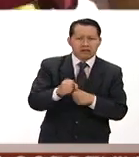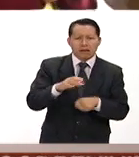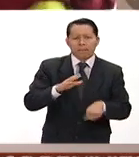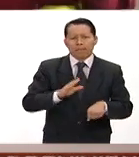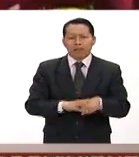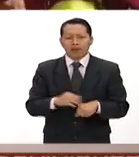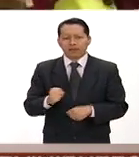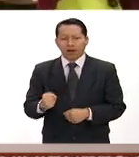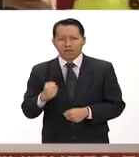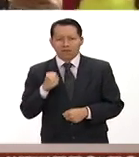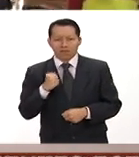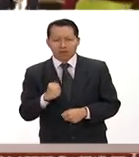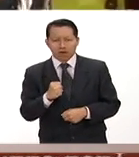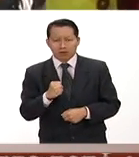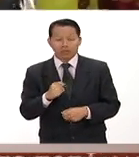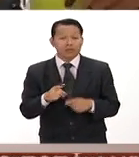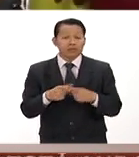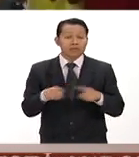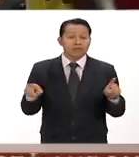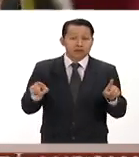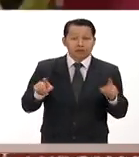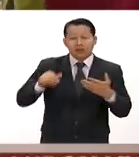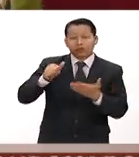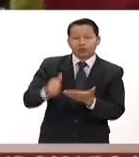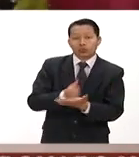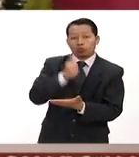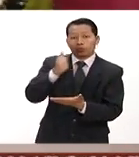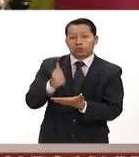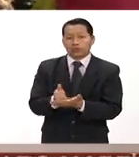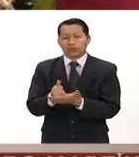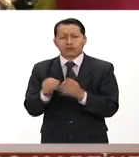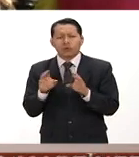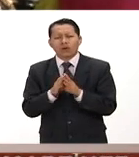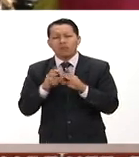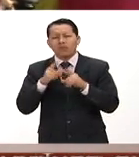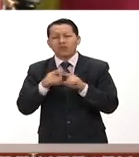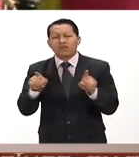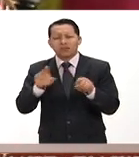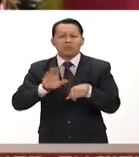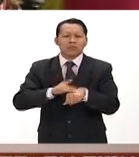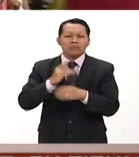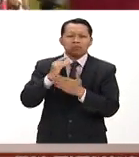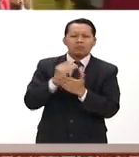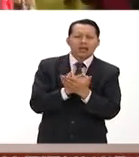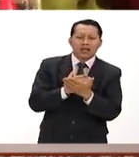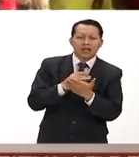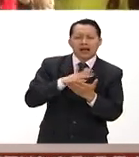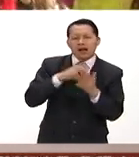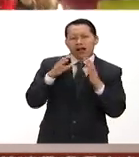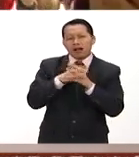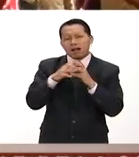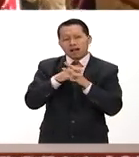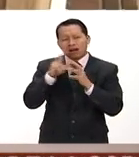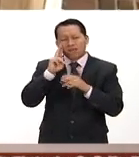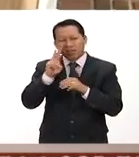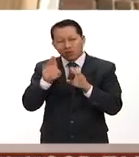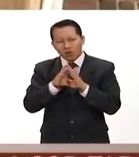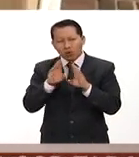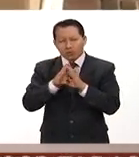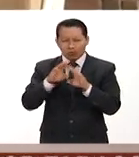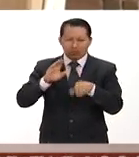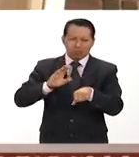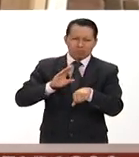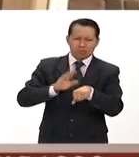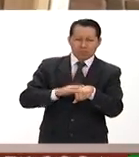mucho más y en las ciudades pues no tanto porque en las ciudades se ve la guerra un poco más a la distancia